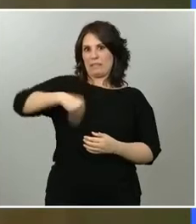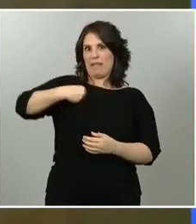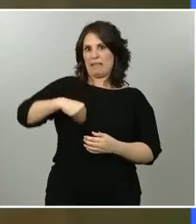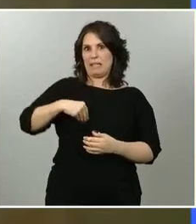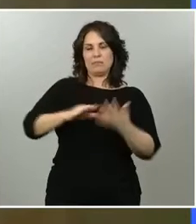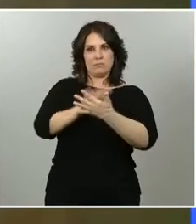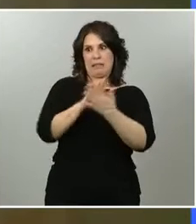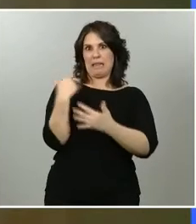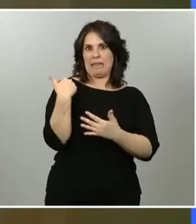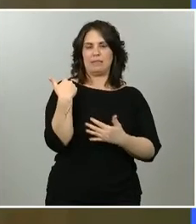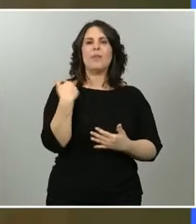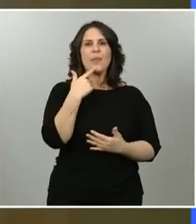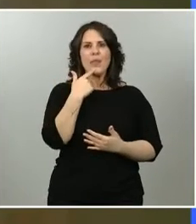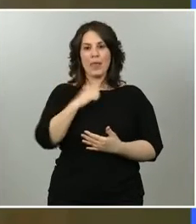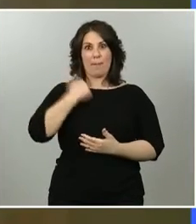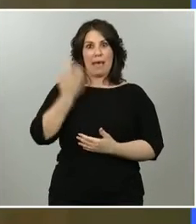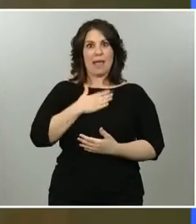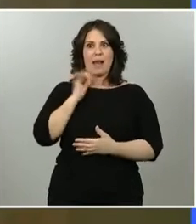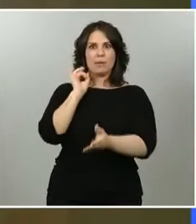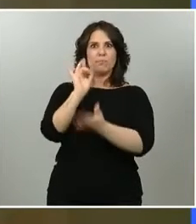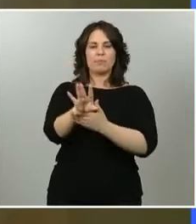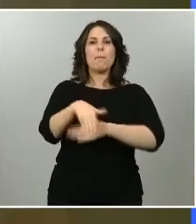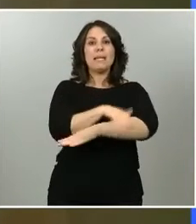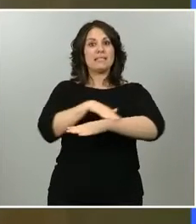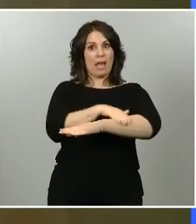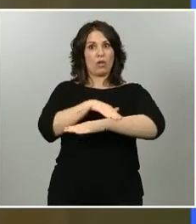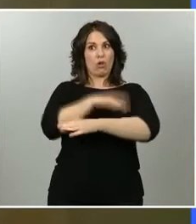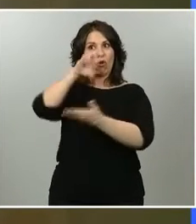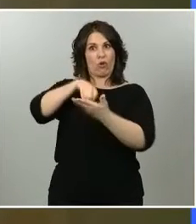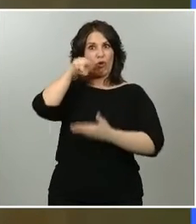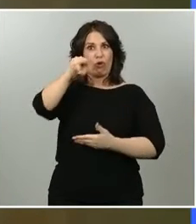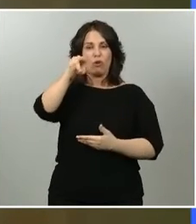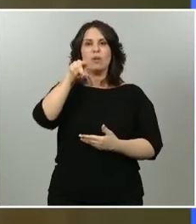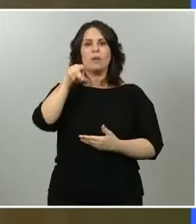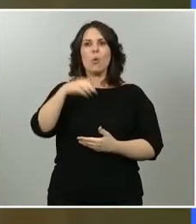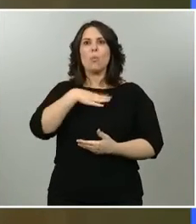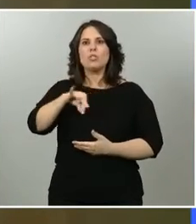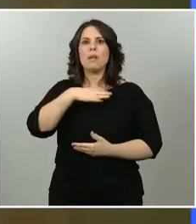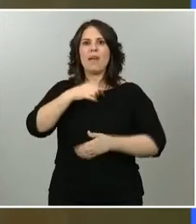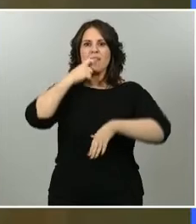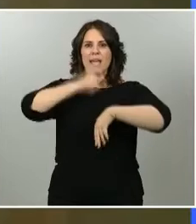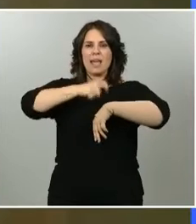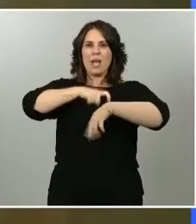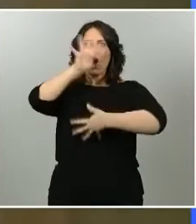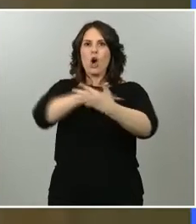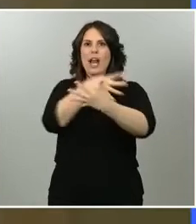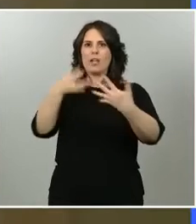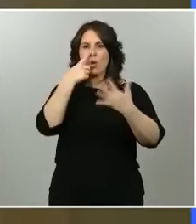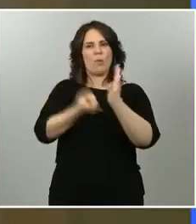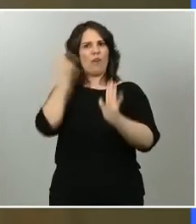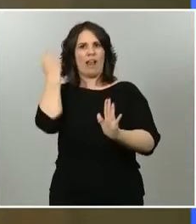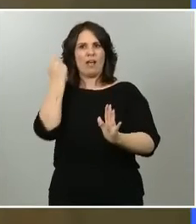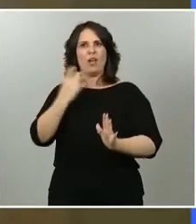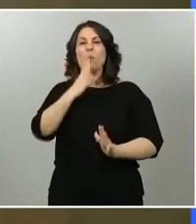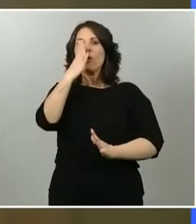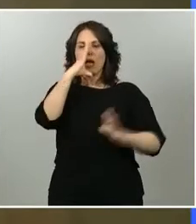a trasladar al ministerio la posibilidad de eliminar las franjas, que así se concentran más personas y cree que es un error